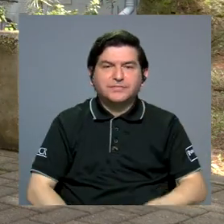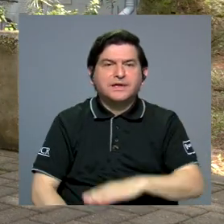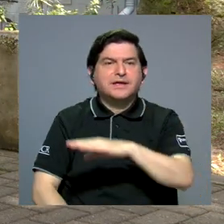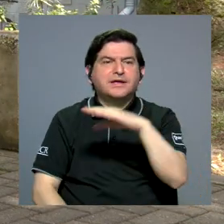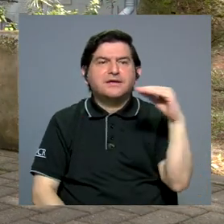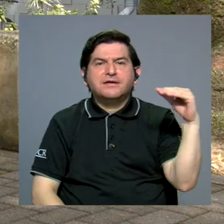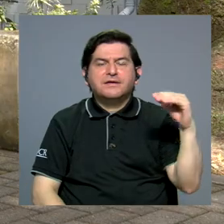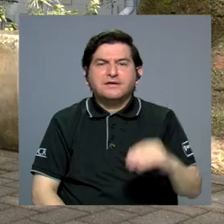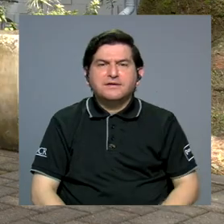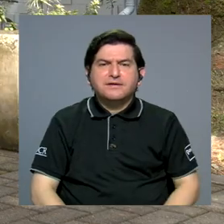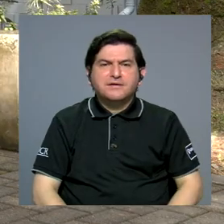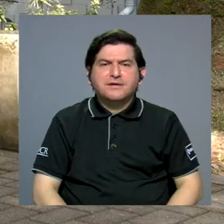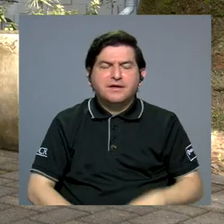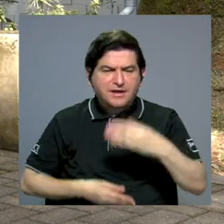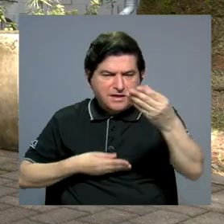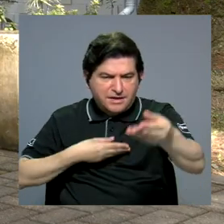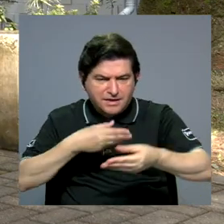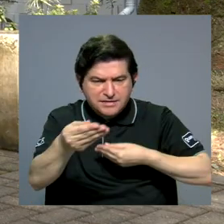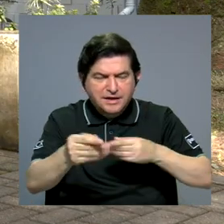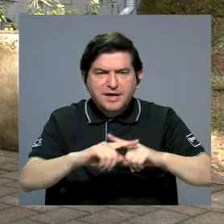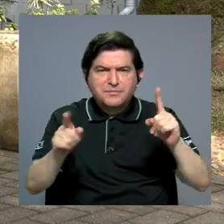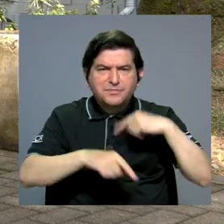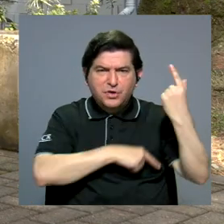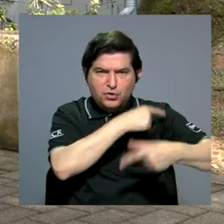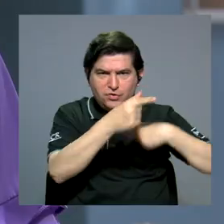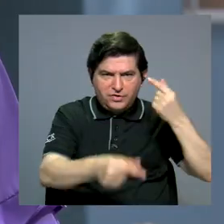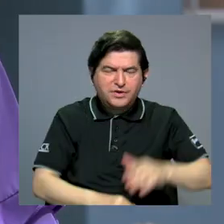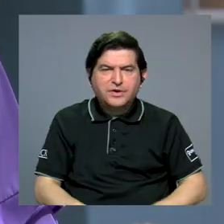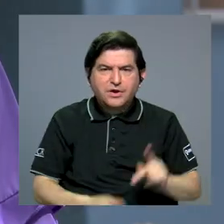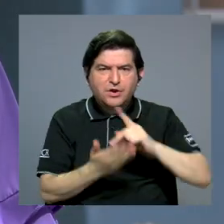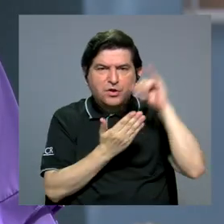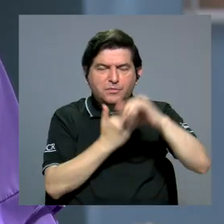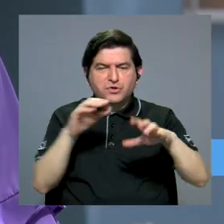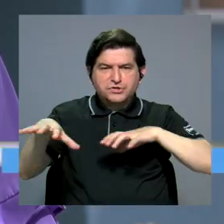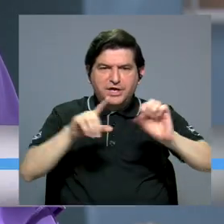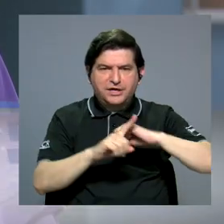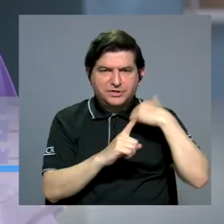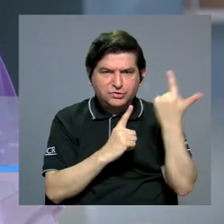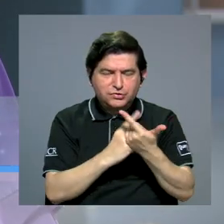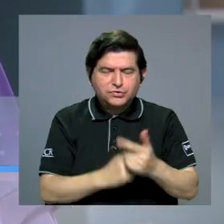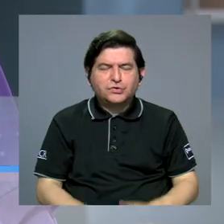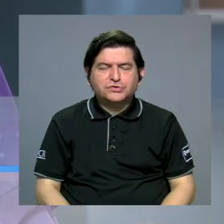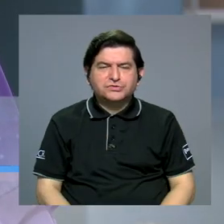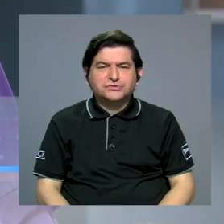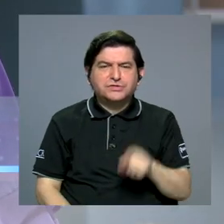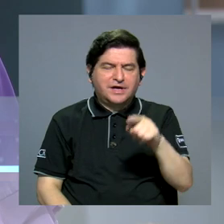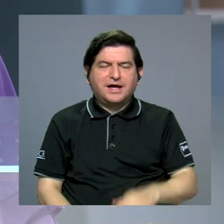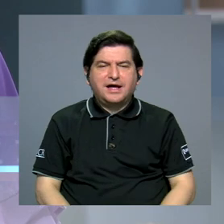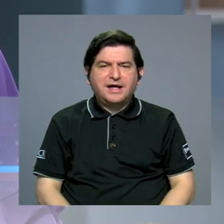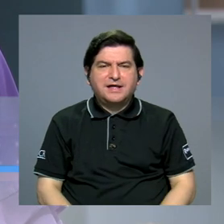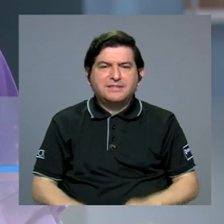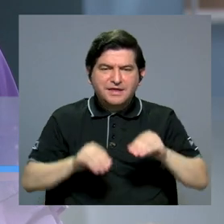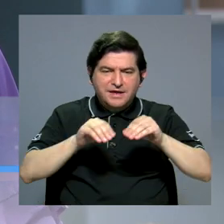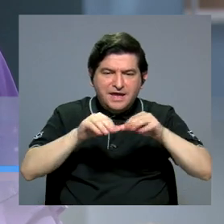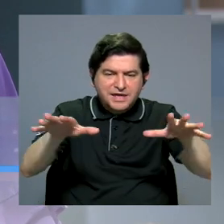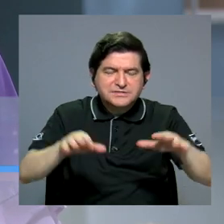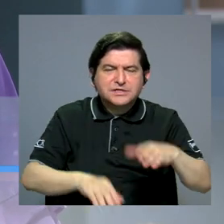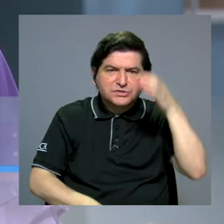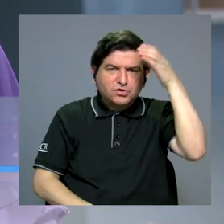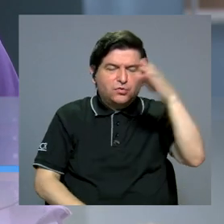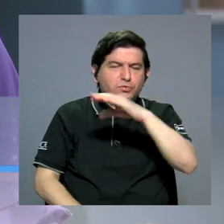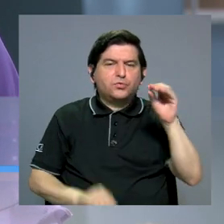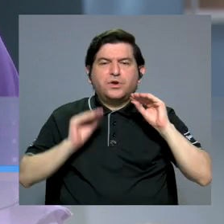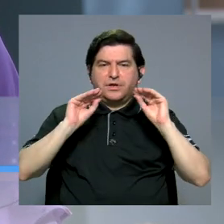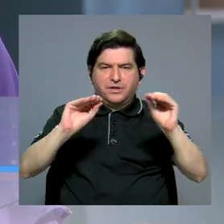¿verdad? Y de intercambio intergeneracional. Desde proyectos de acción social, de extensión cultural, de